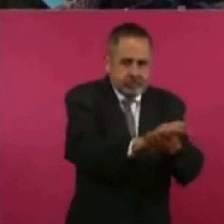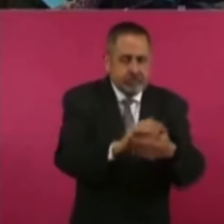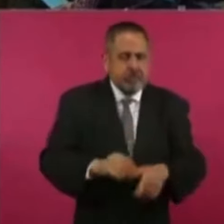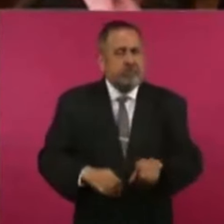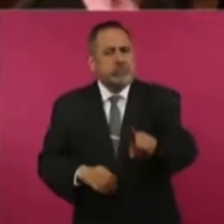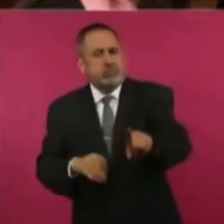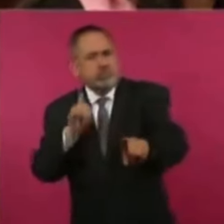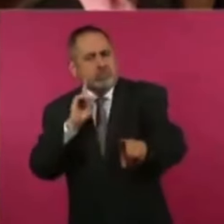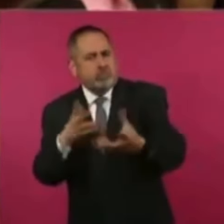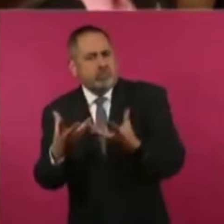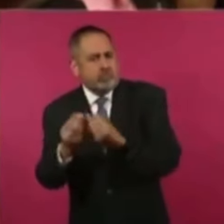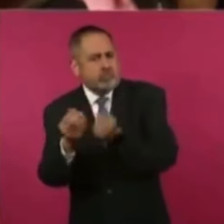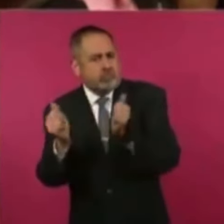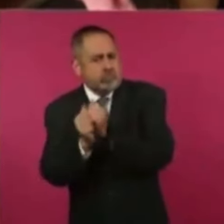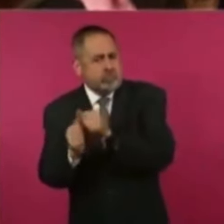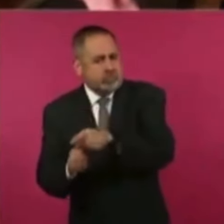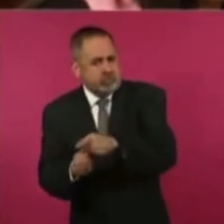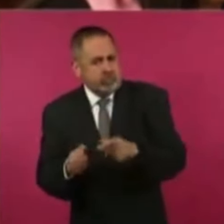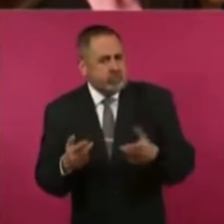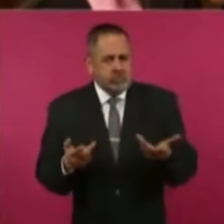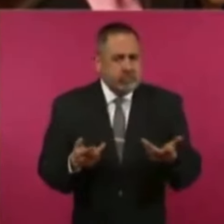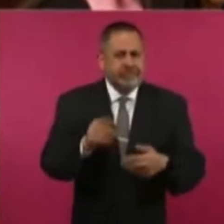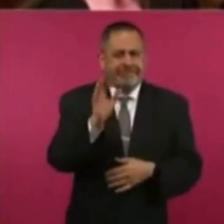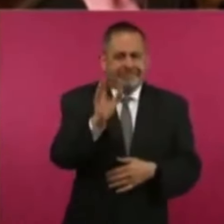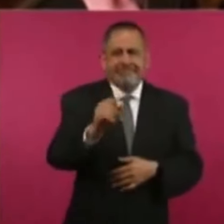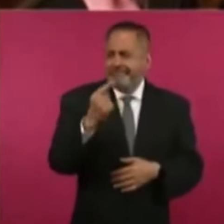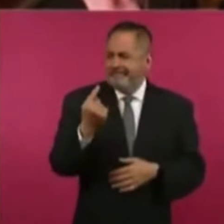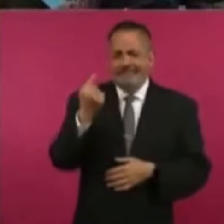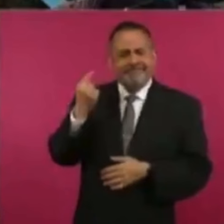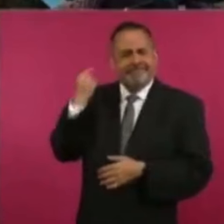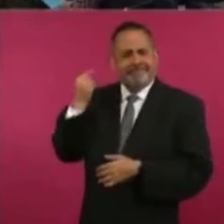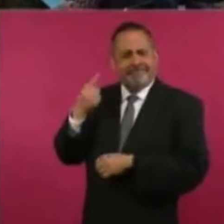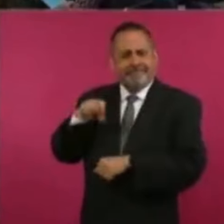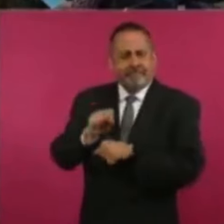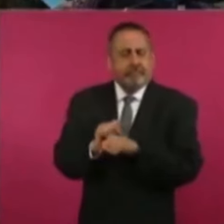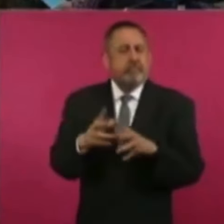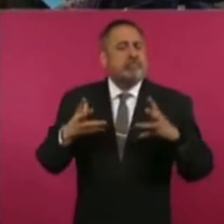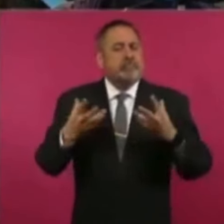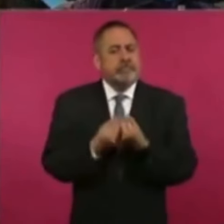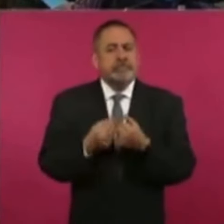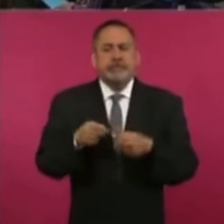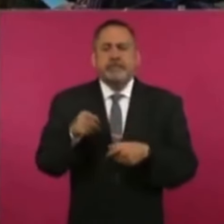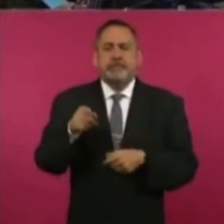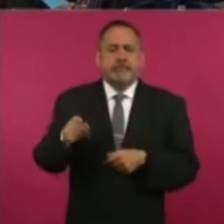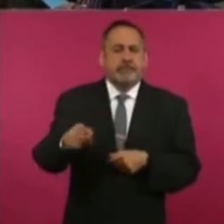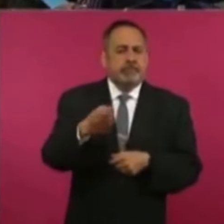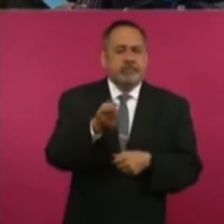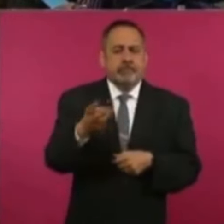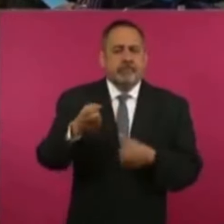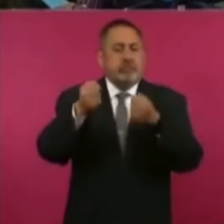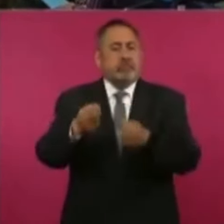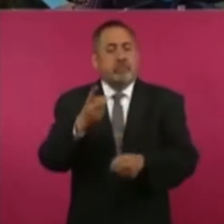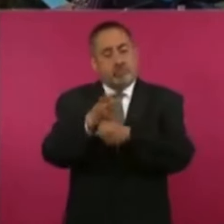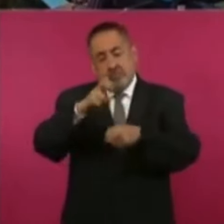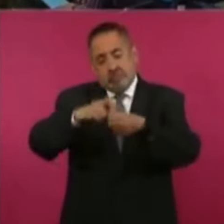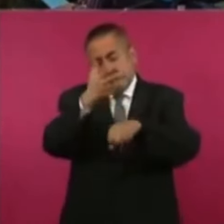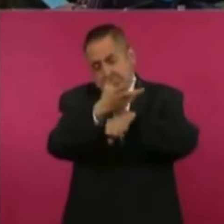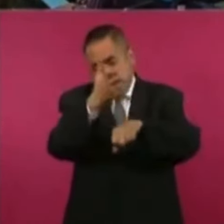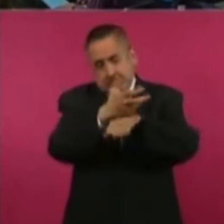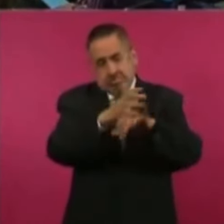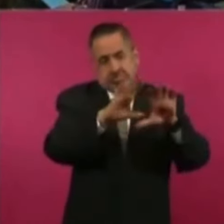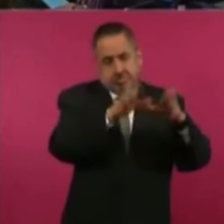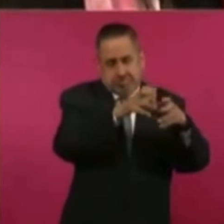operativo también están junto con el resguardo. Justo porque hace una semana se habían reunido como agencias de seguridad en Estados Unidos,